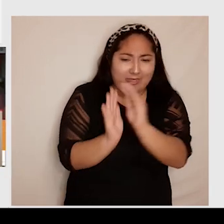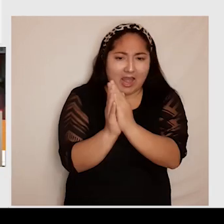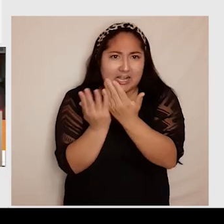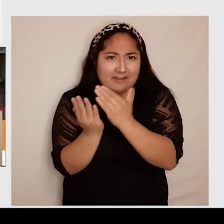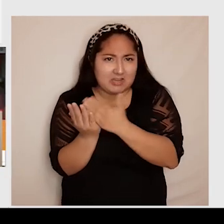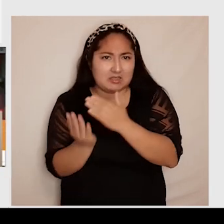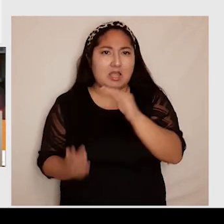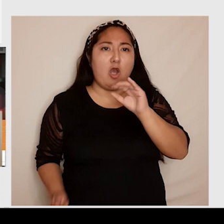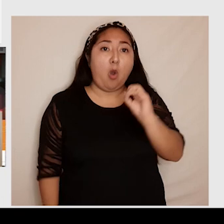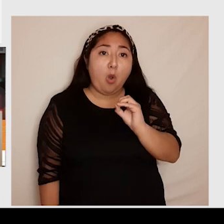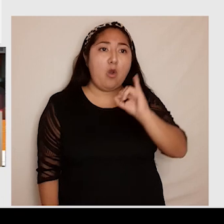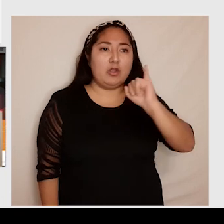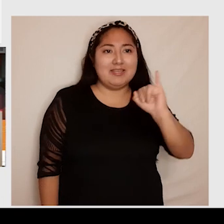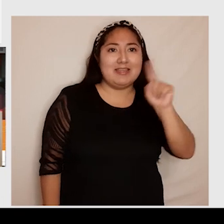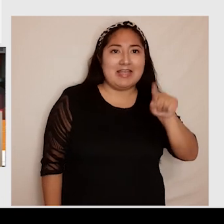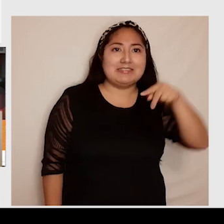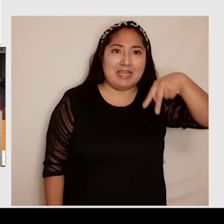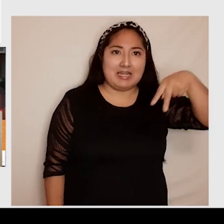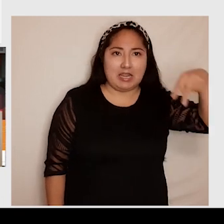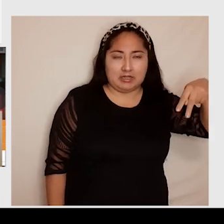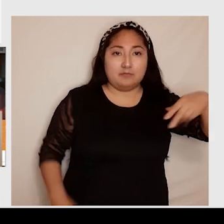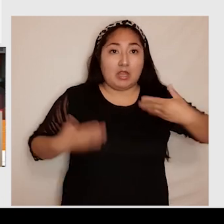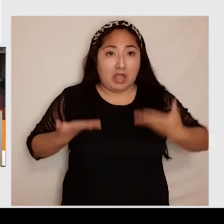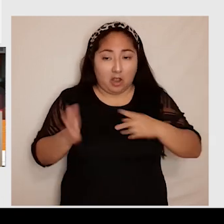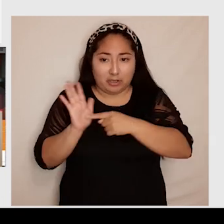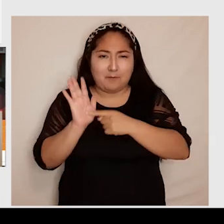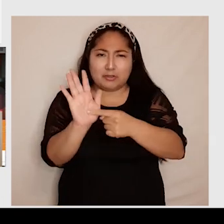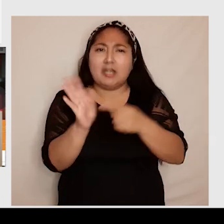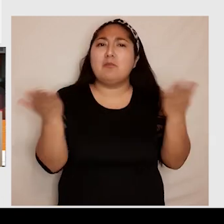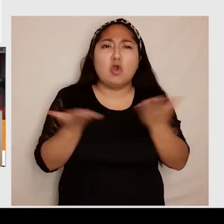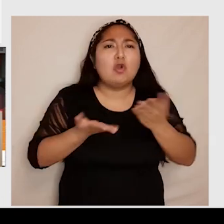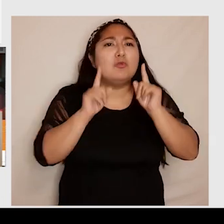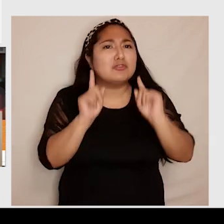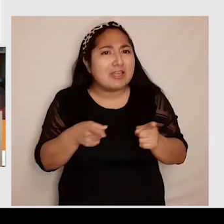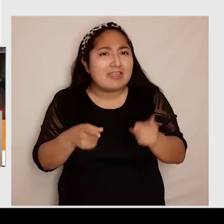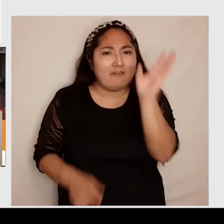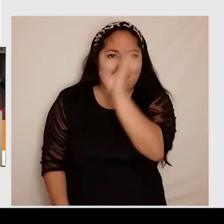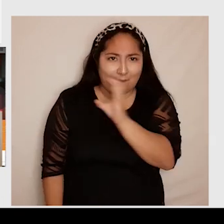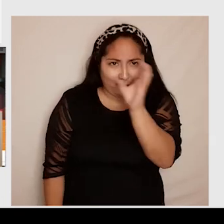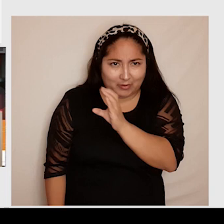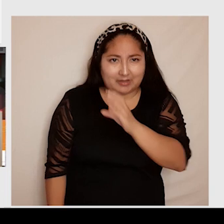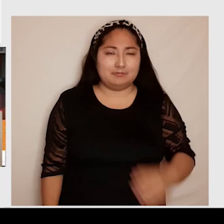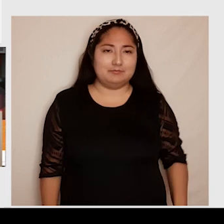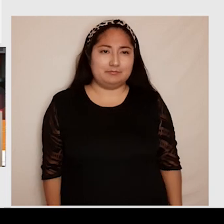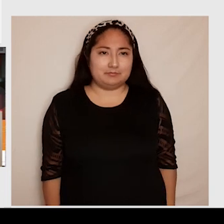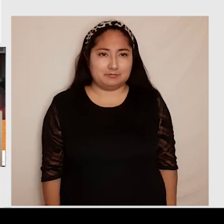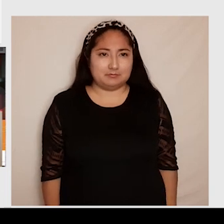ISSN. Ahora te mostraremos cómo debes realizar tus búsquedas.